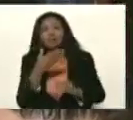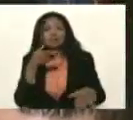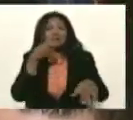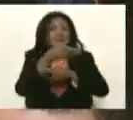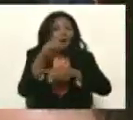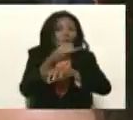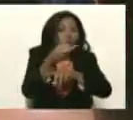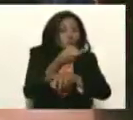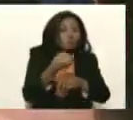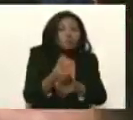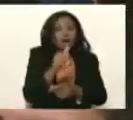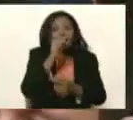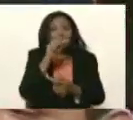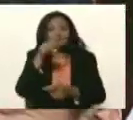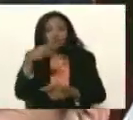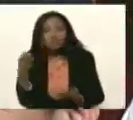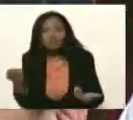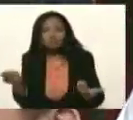se la saben verdad,